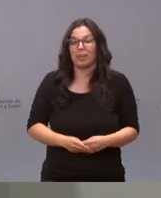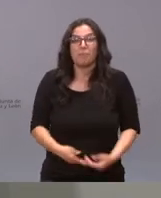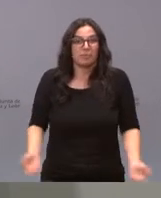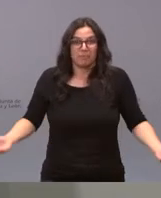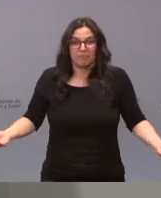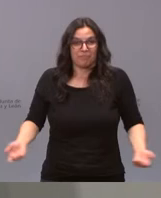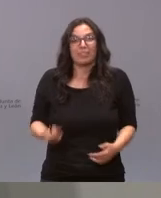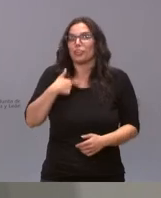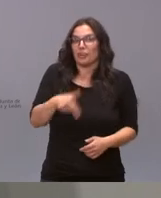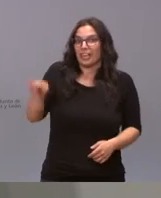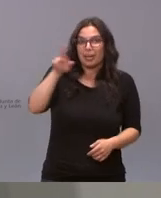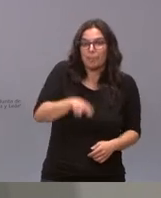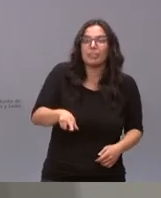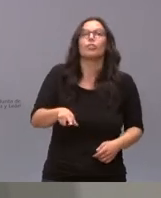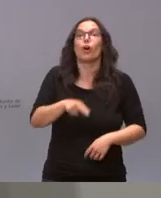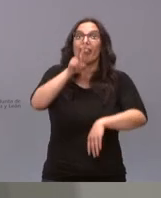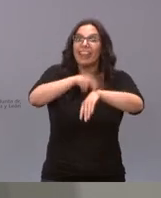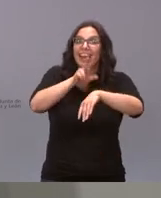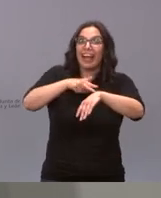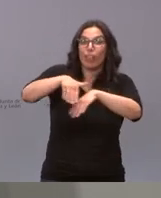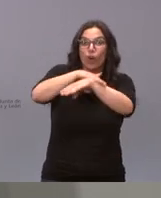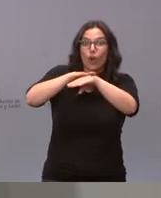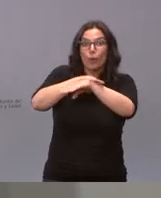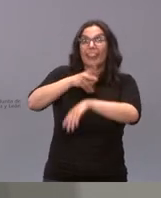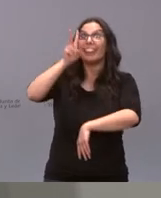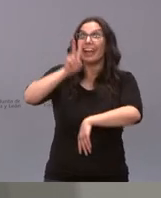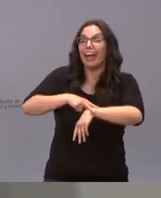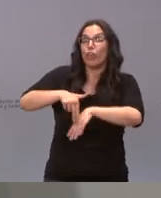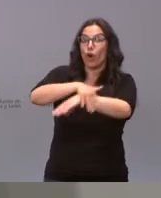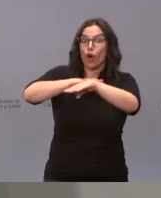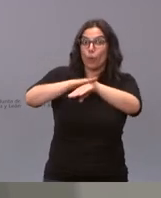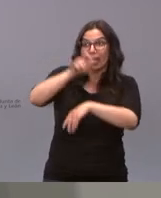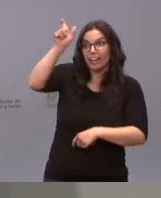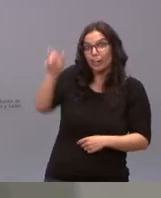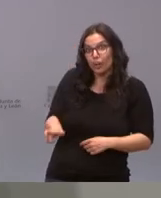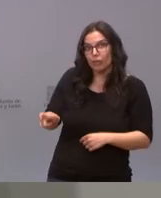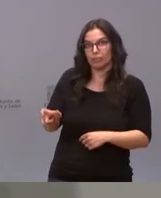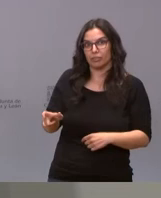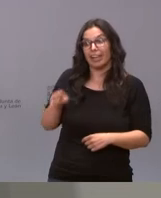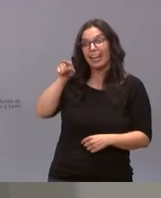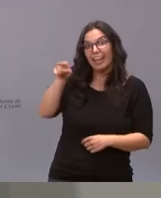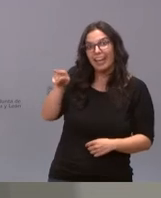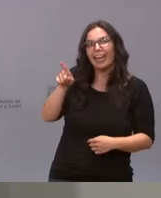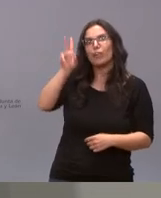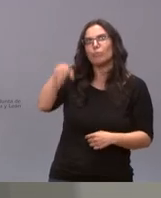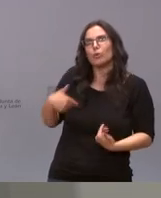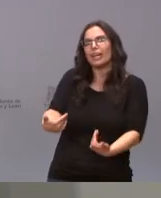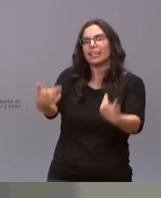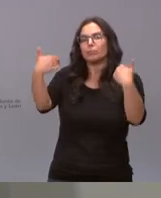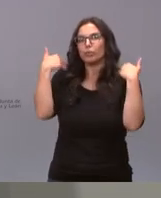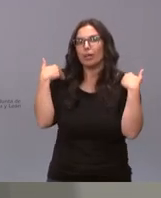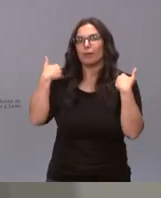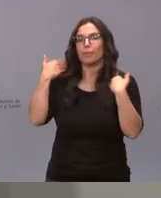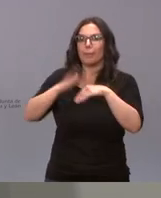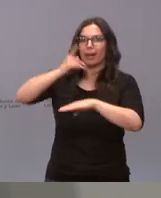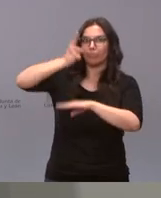que insisto el delegado del gobierno el delegado del gobierno la persona que tiene la responsabilidad de hacer cumplir esto